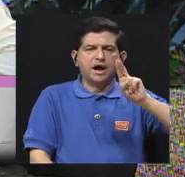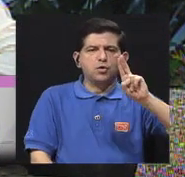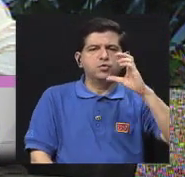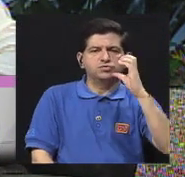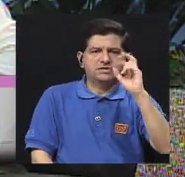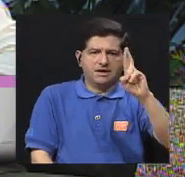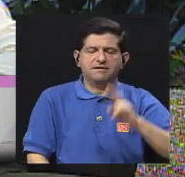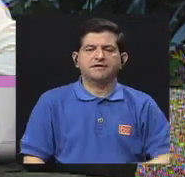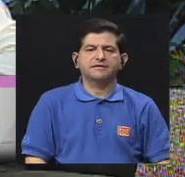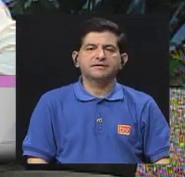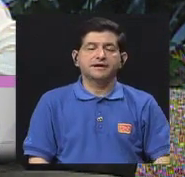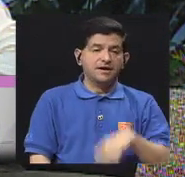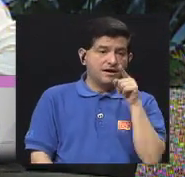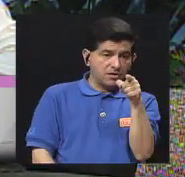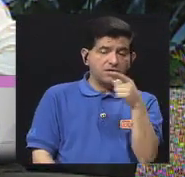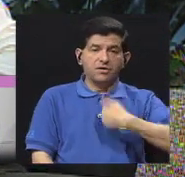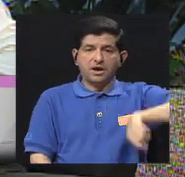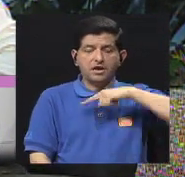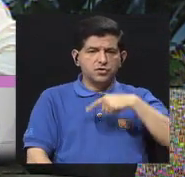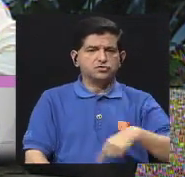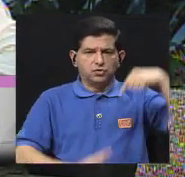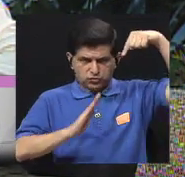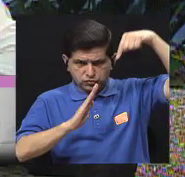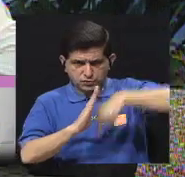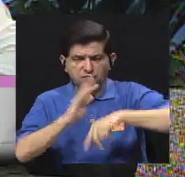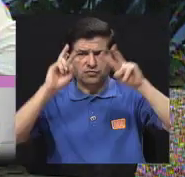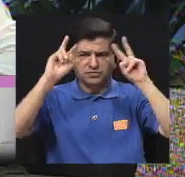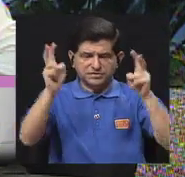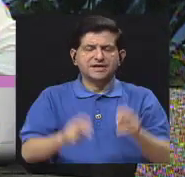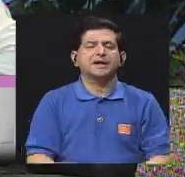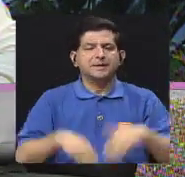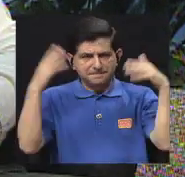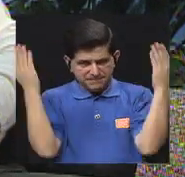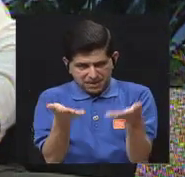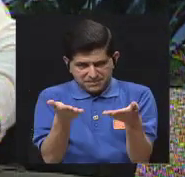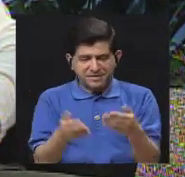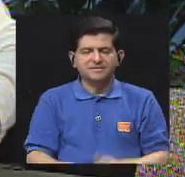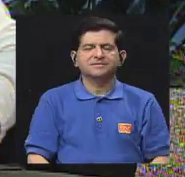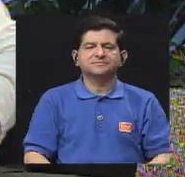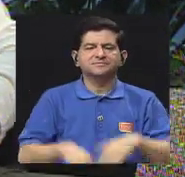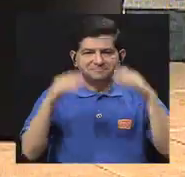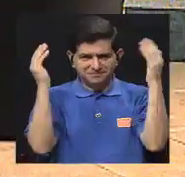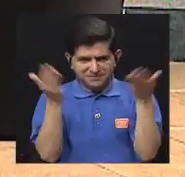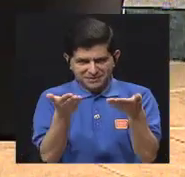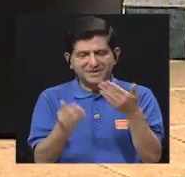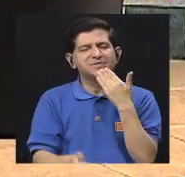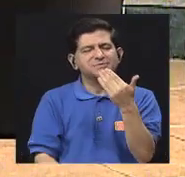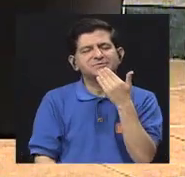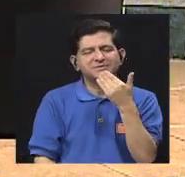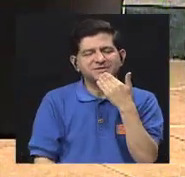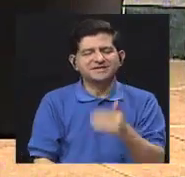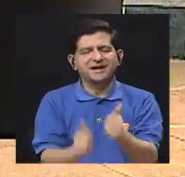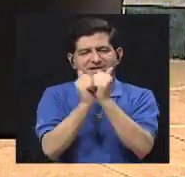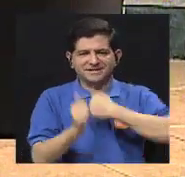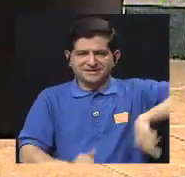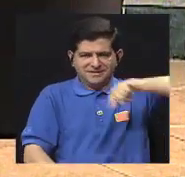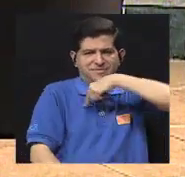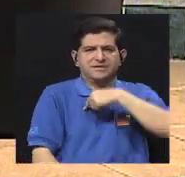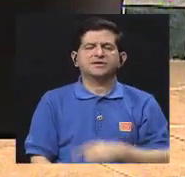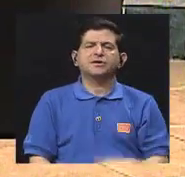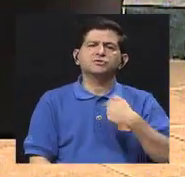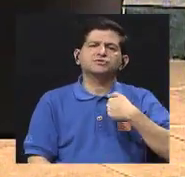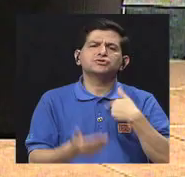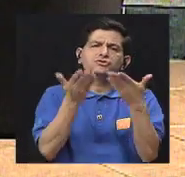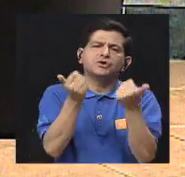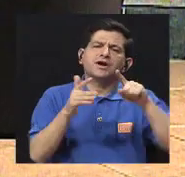Universidad de Costa Rica, y con don Cristóbal vamos a profundizar más de este tema, bienvenido. Bienvenido, Cristóbal, muchísimas gracias por acompañarnos. Tal